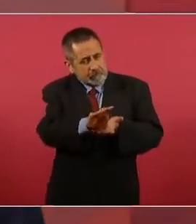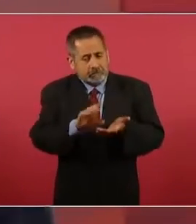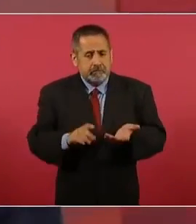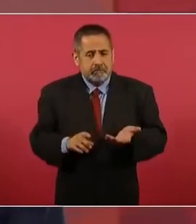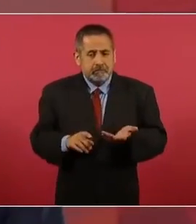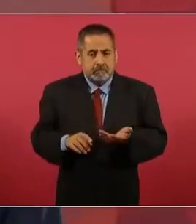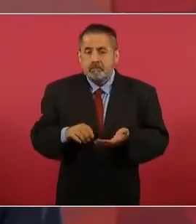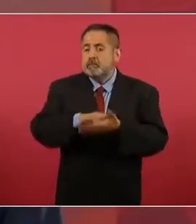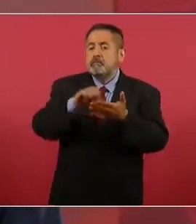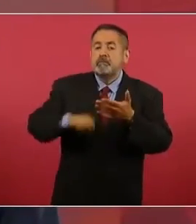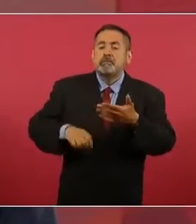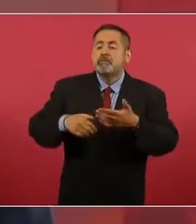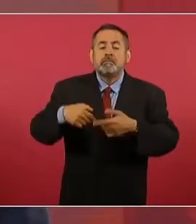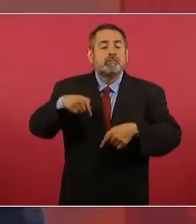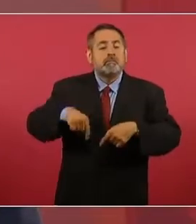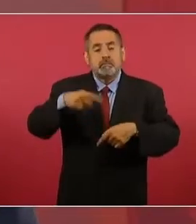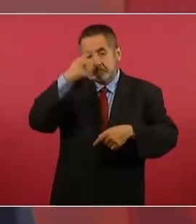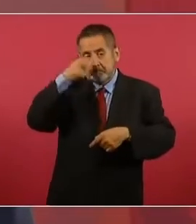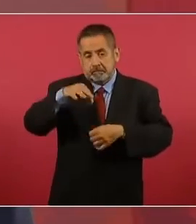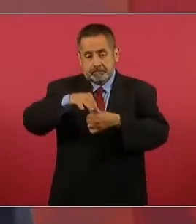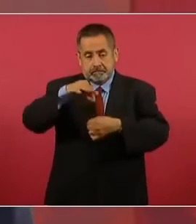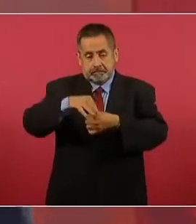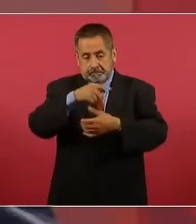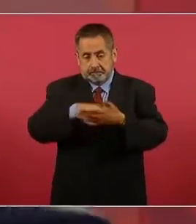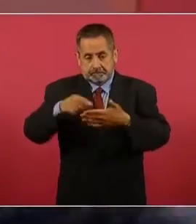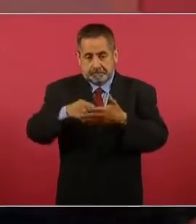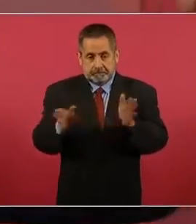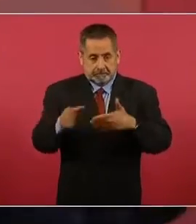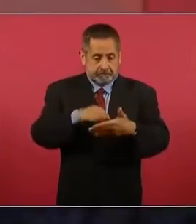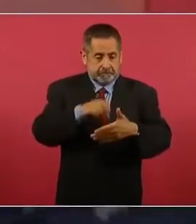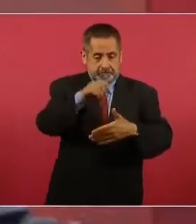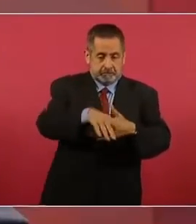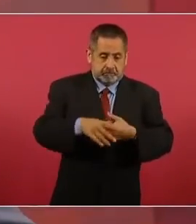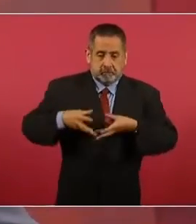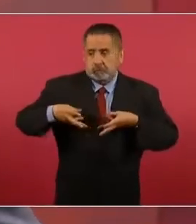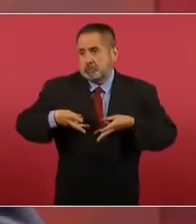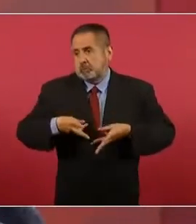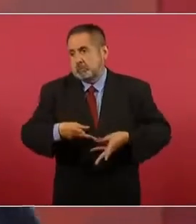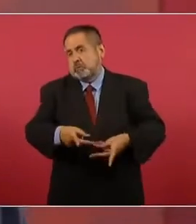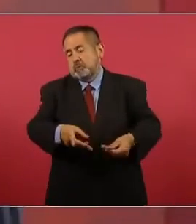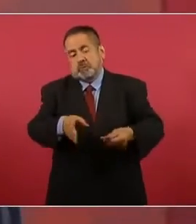elecciones en México, ni tanto aparato.